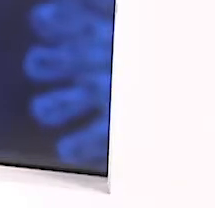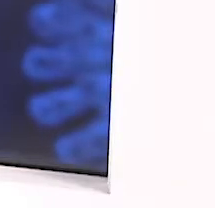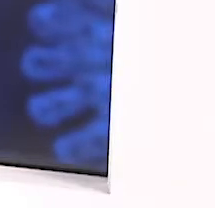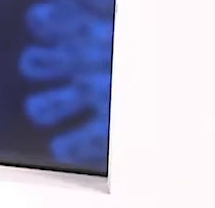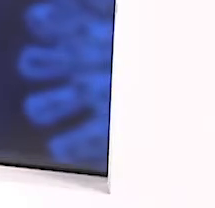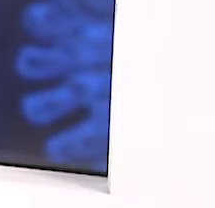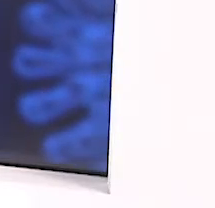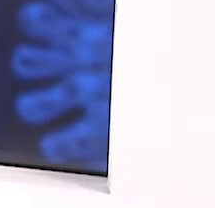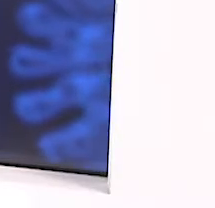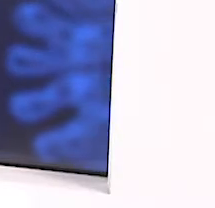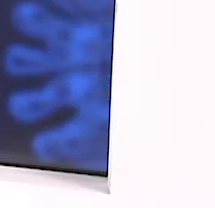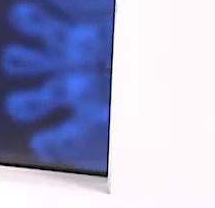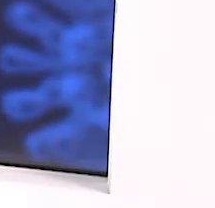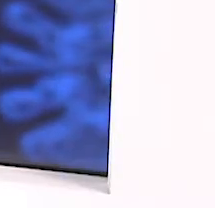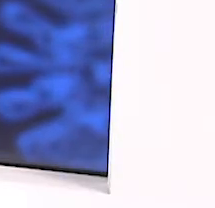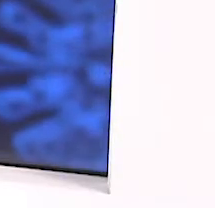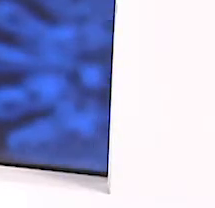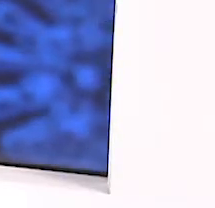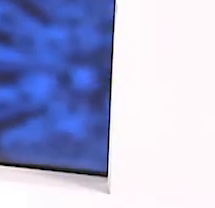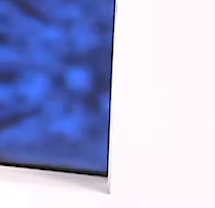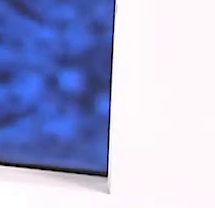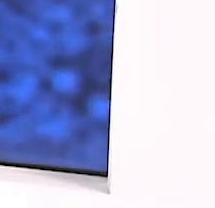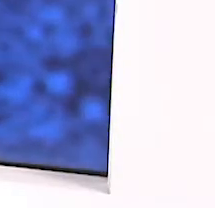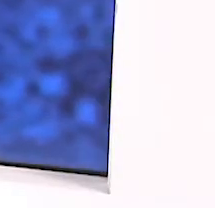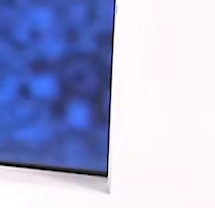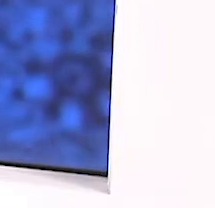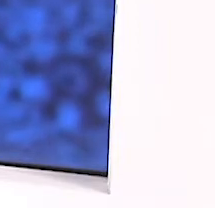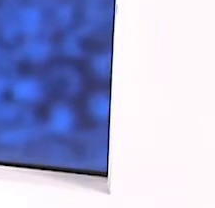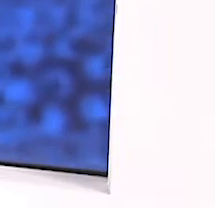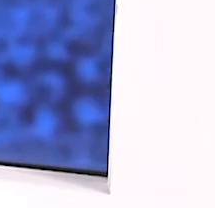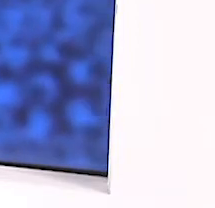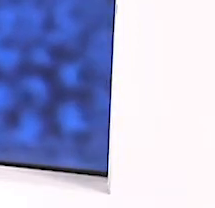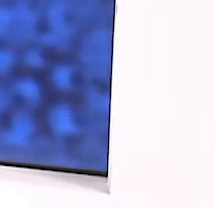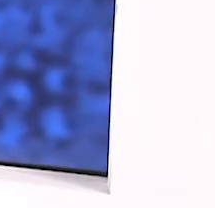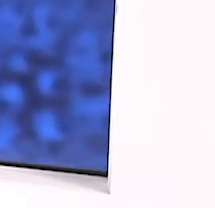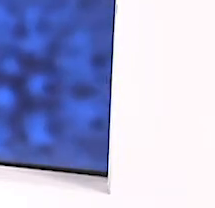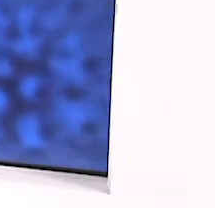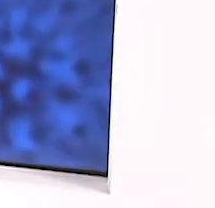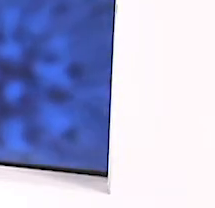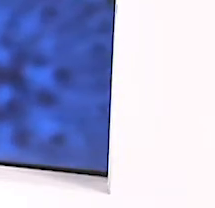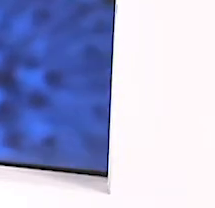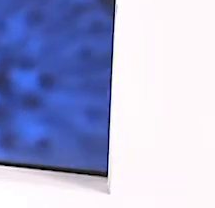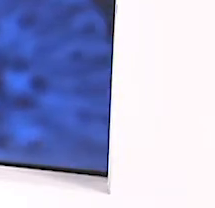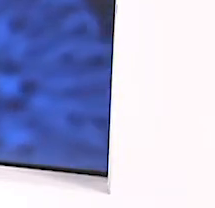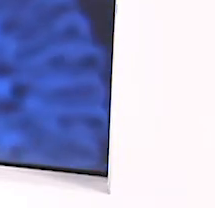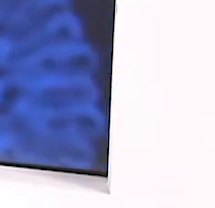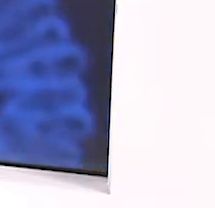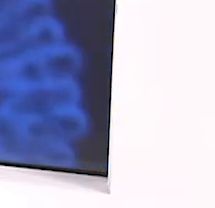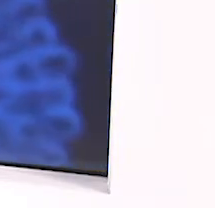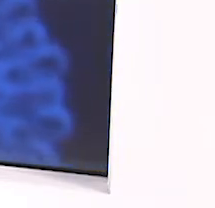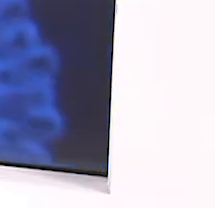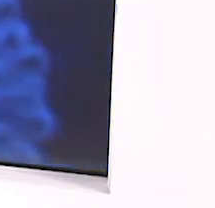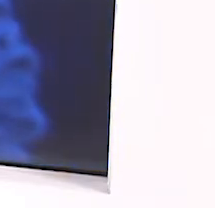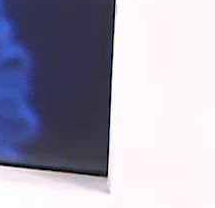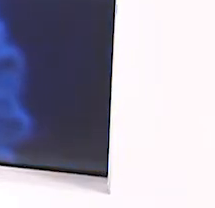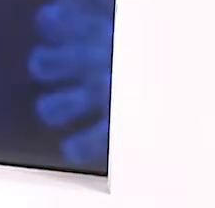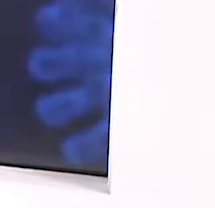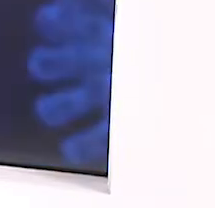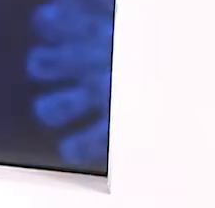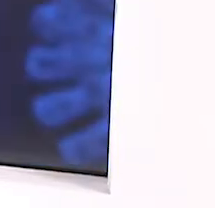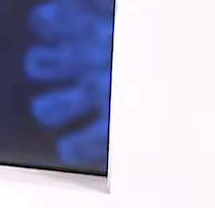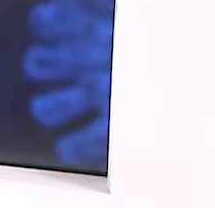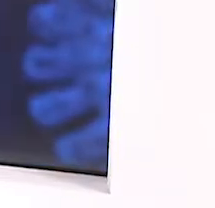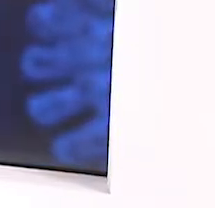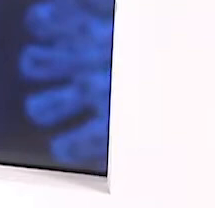Es la una de la tarde, 22 minutos y como siempre en Telecafé Noticias de fin de semana damos un panorama en materia de cifras del COVID-19